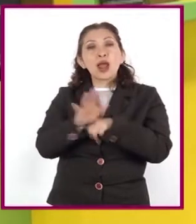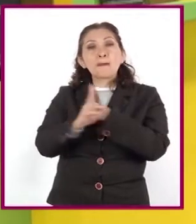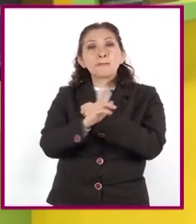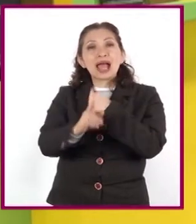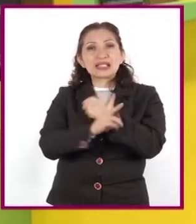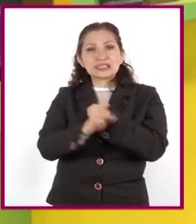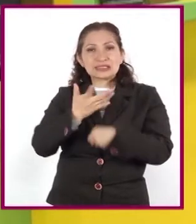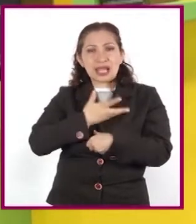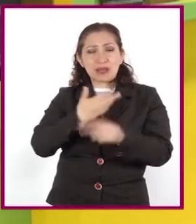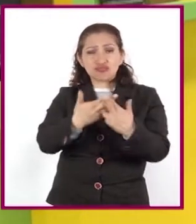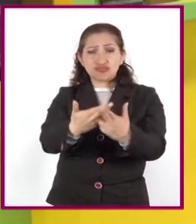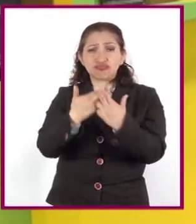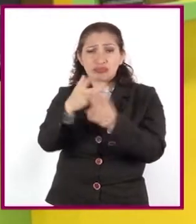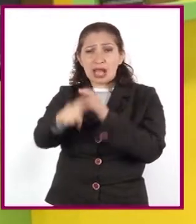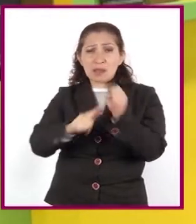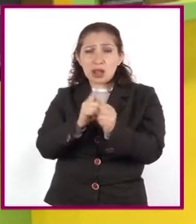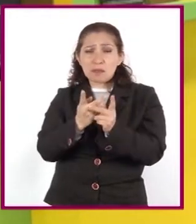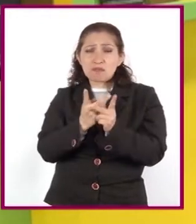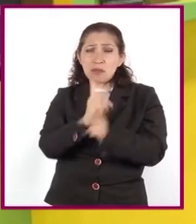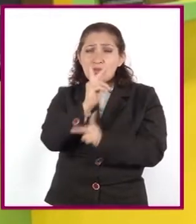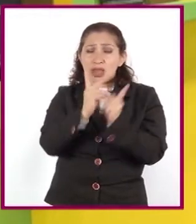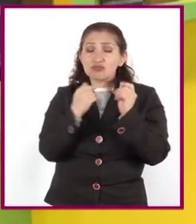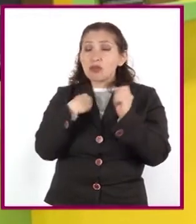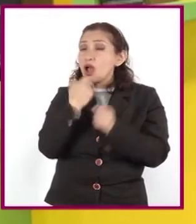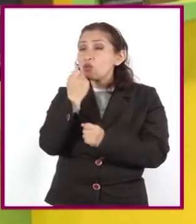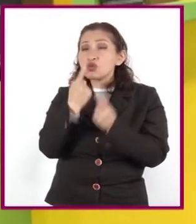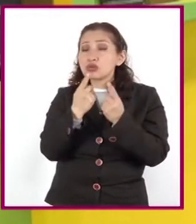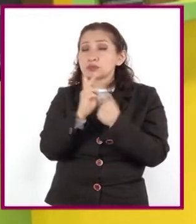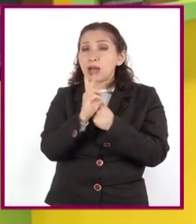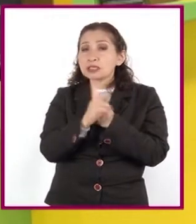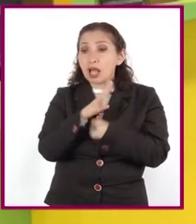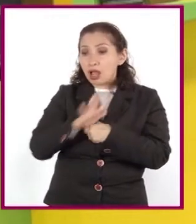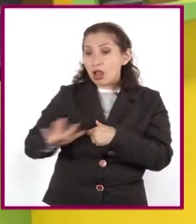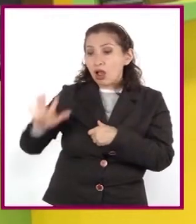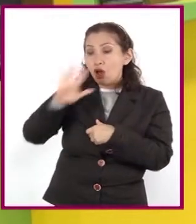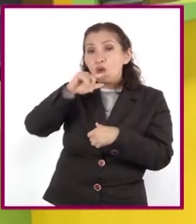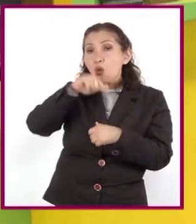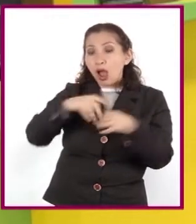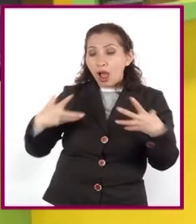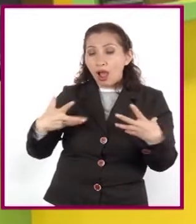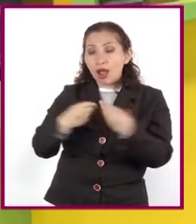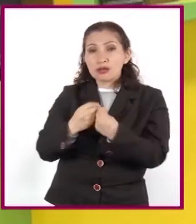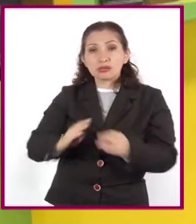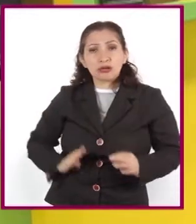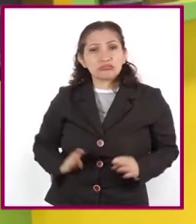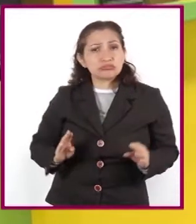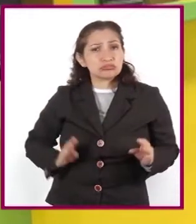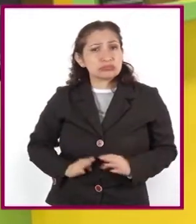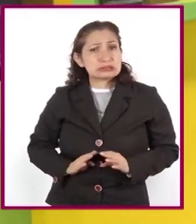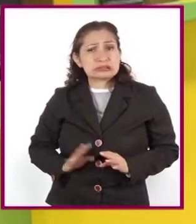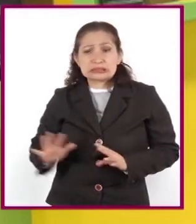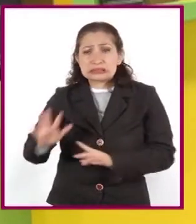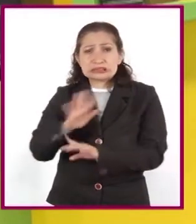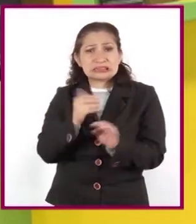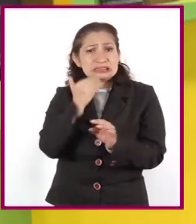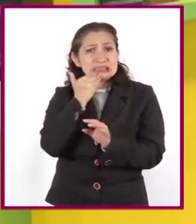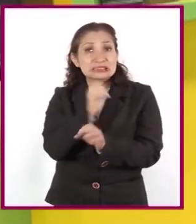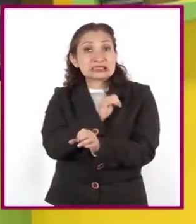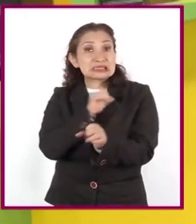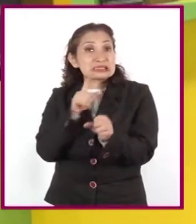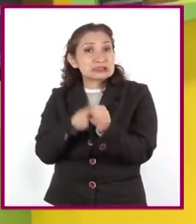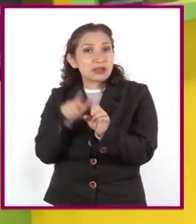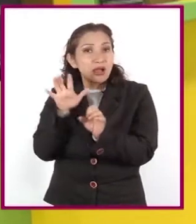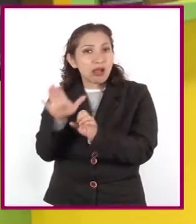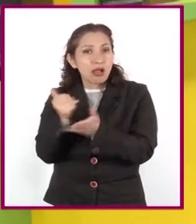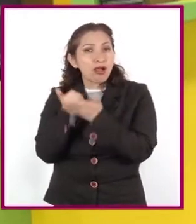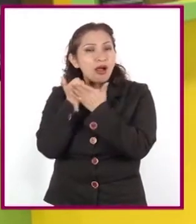megadiversos. Algunos países se localizan en zonas donde se conjuntan características y condiciones específicas